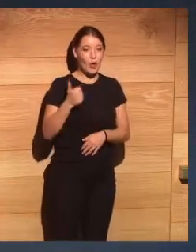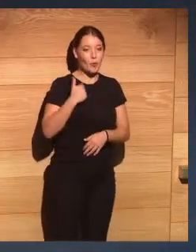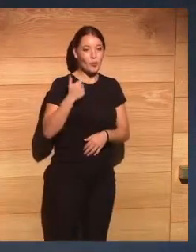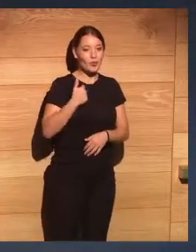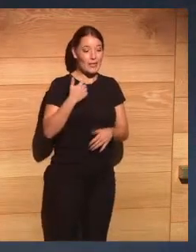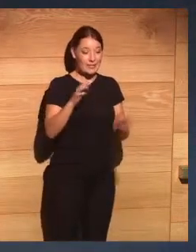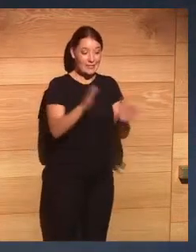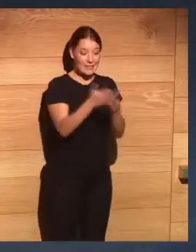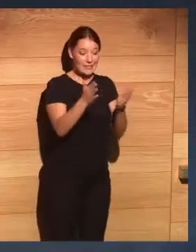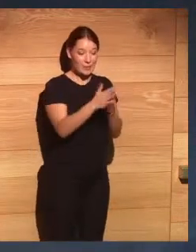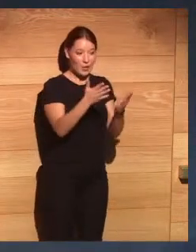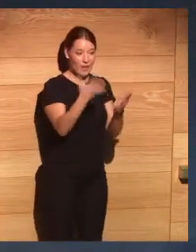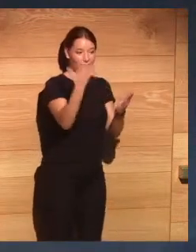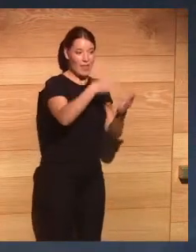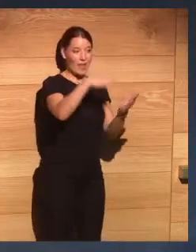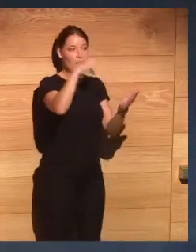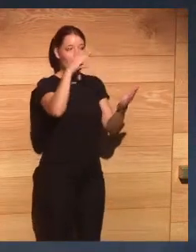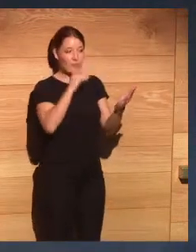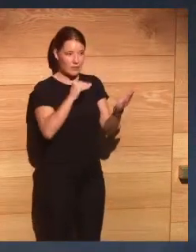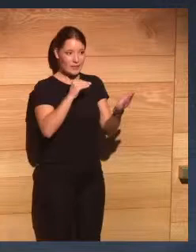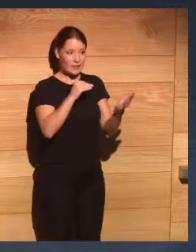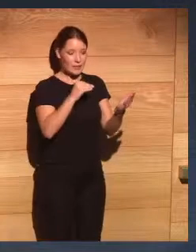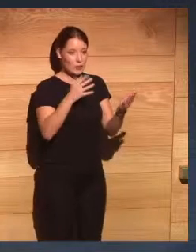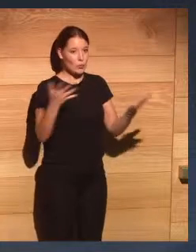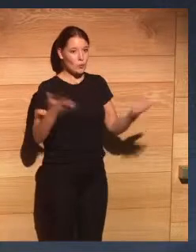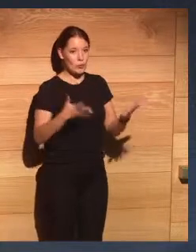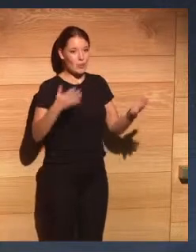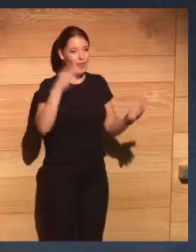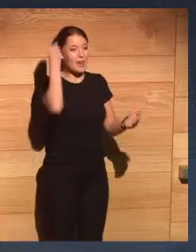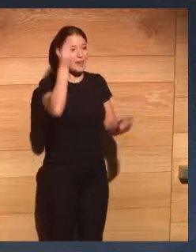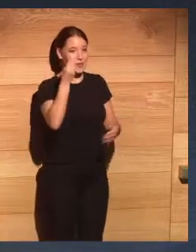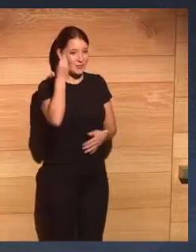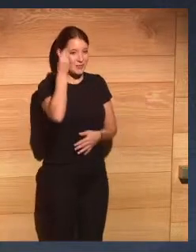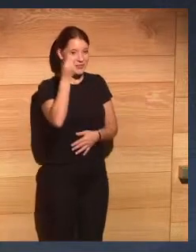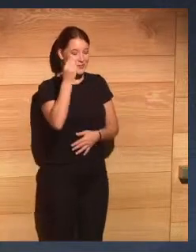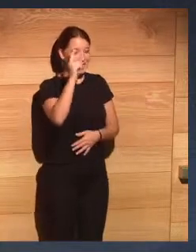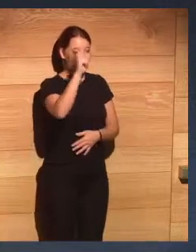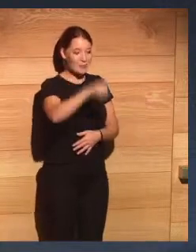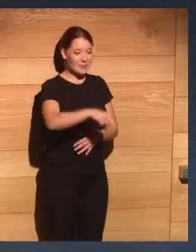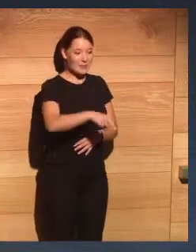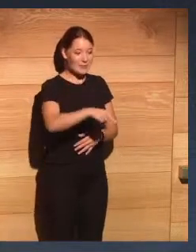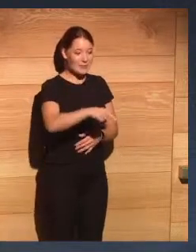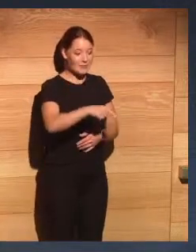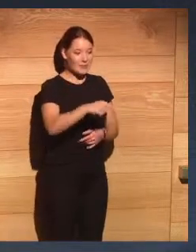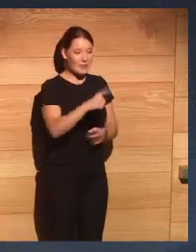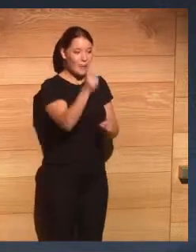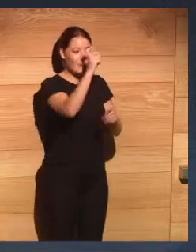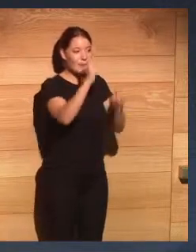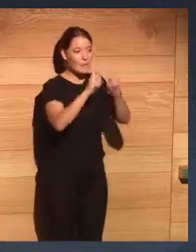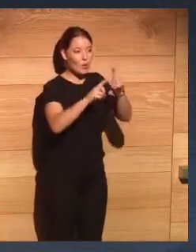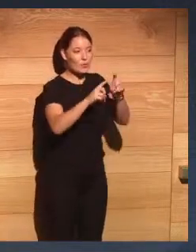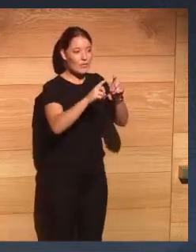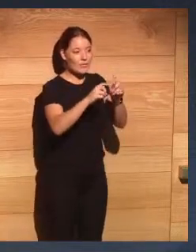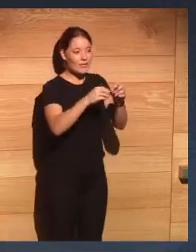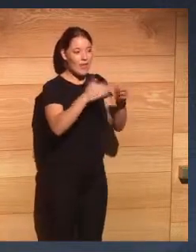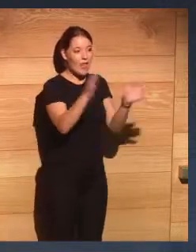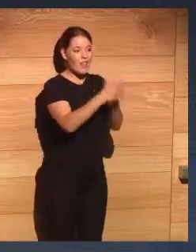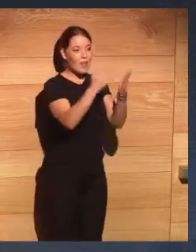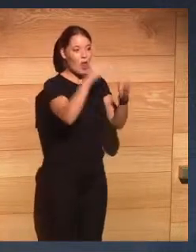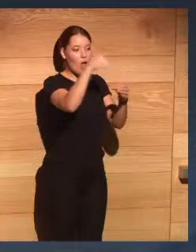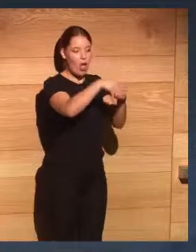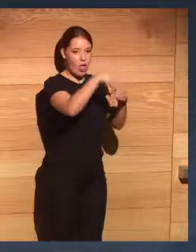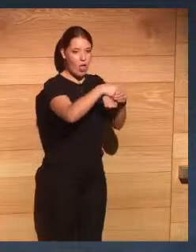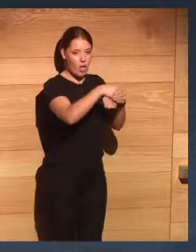en reflexionar y en debatir las cuestiones que a lo largo de sus capítulos se desgranan permítanme